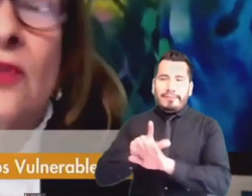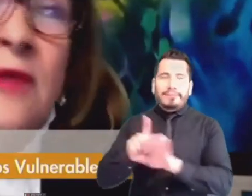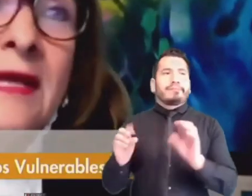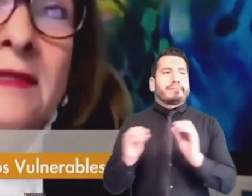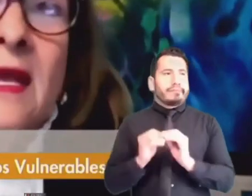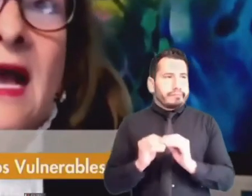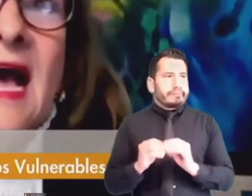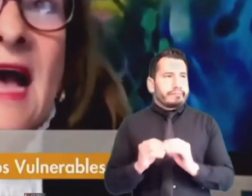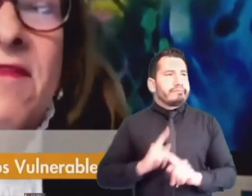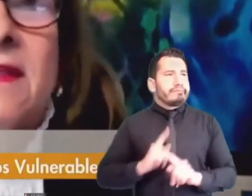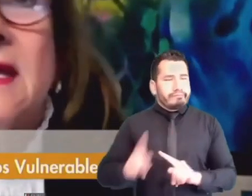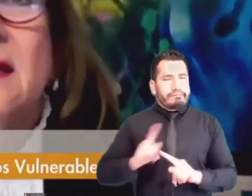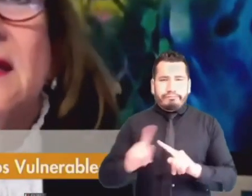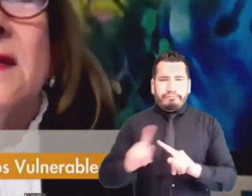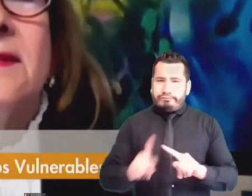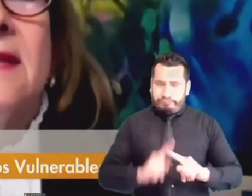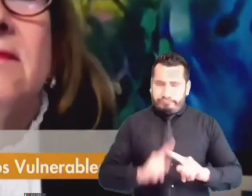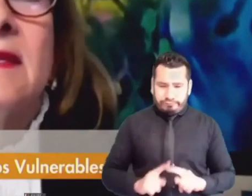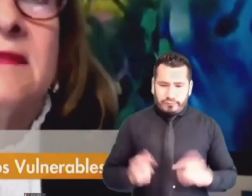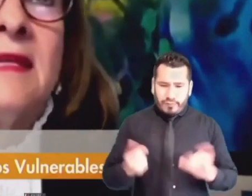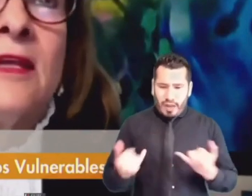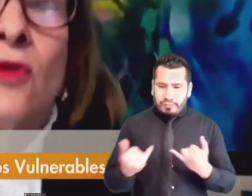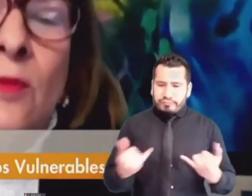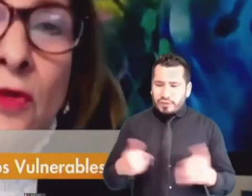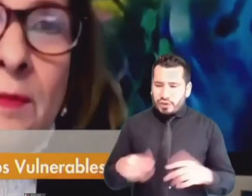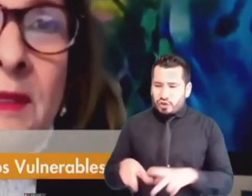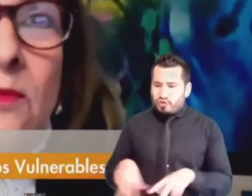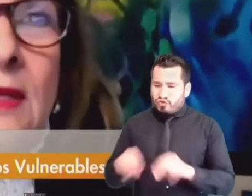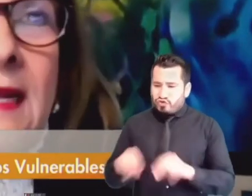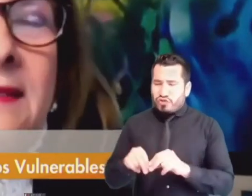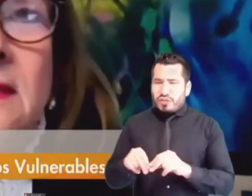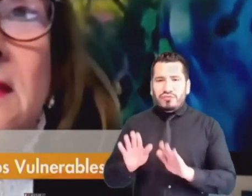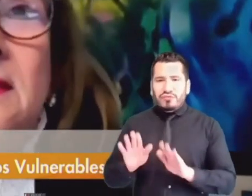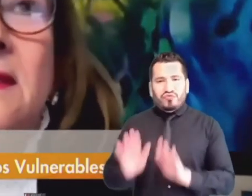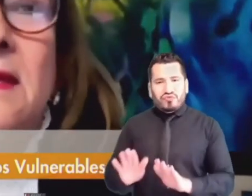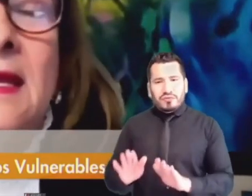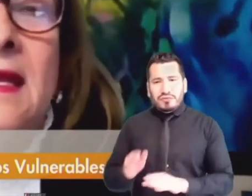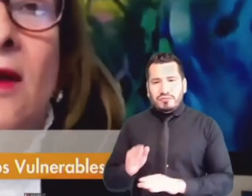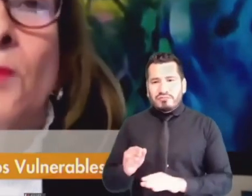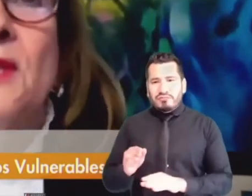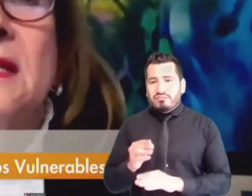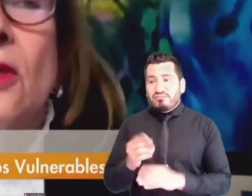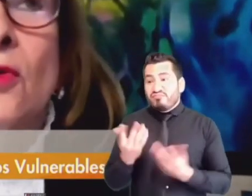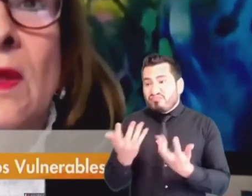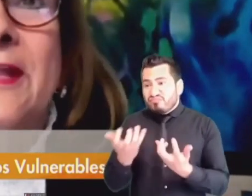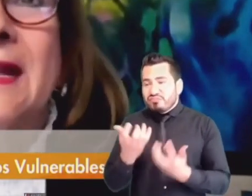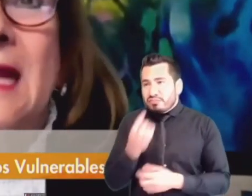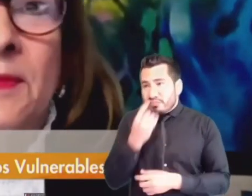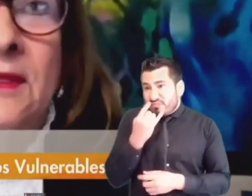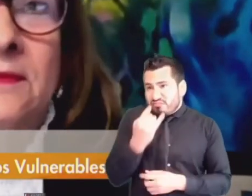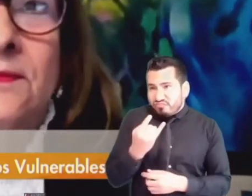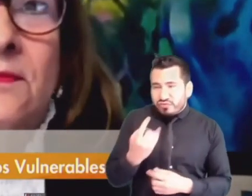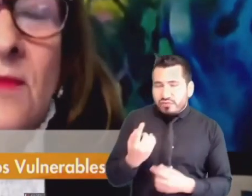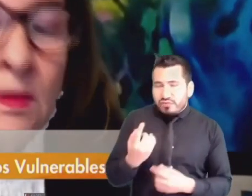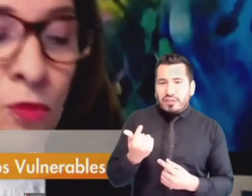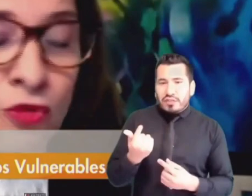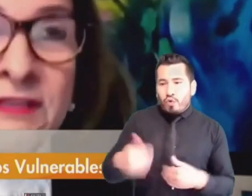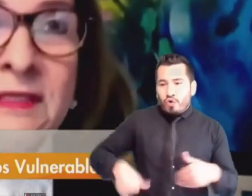sociedad ávida de intereses económicos y patrimoniales obtenidos de una manera rápida.